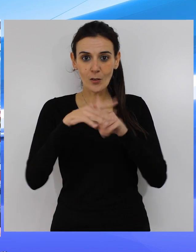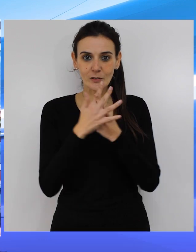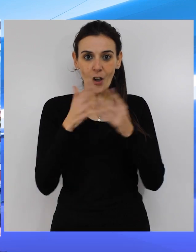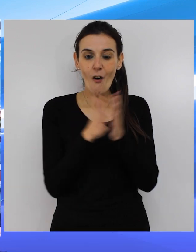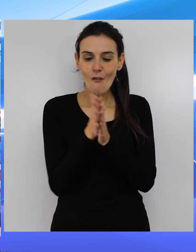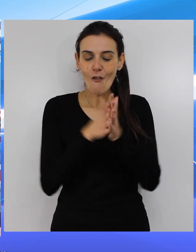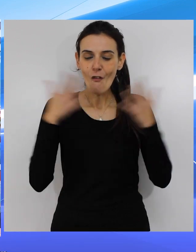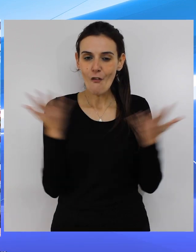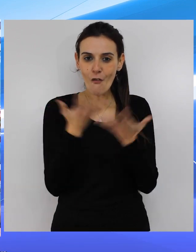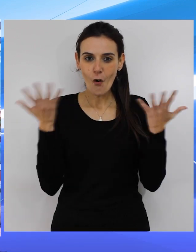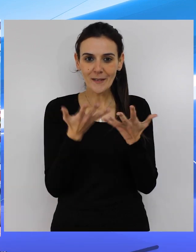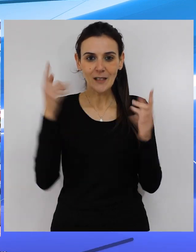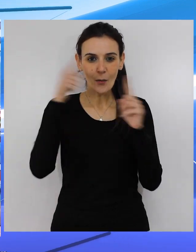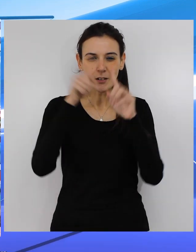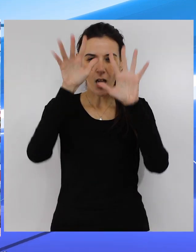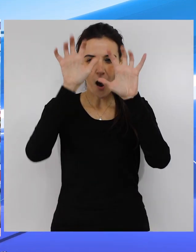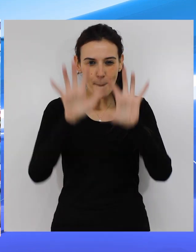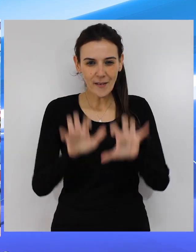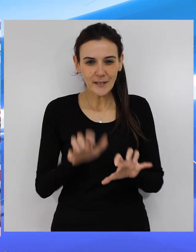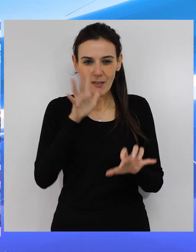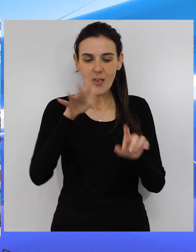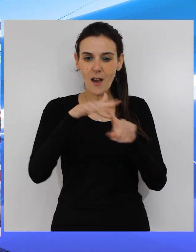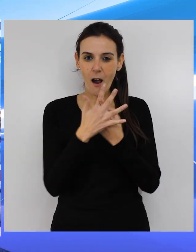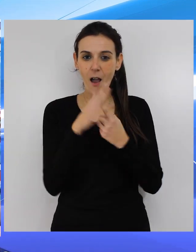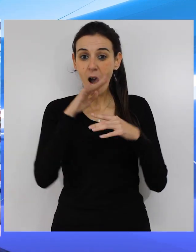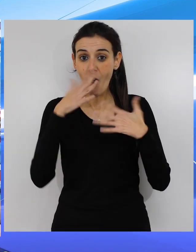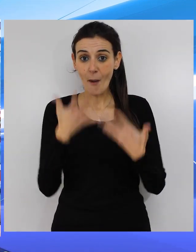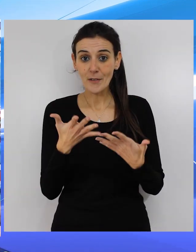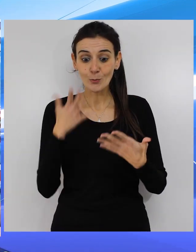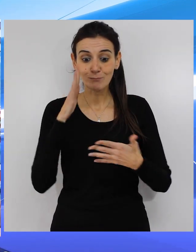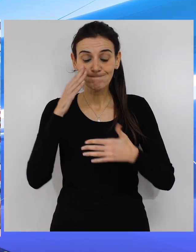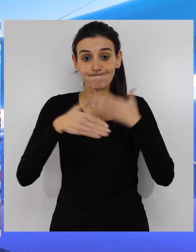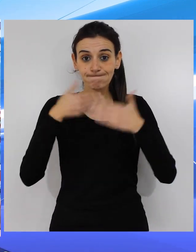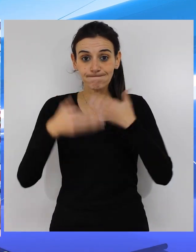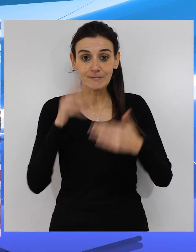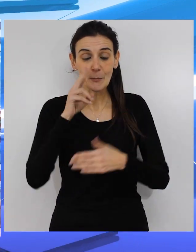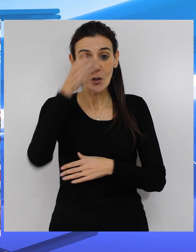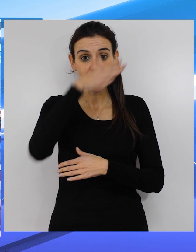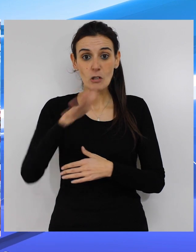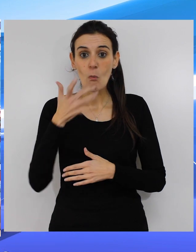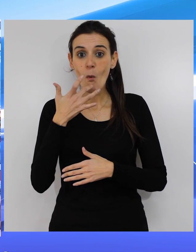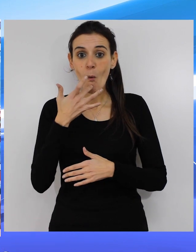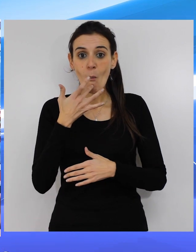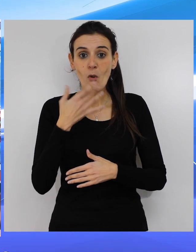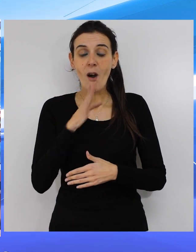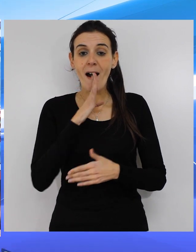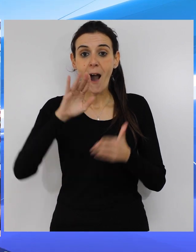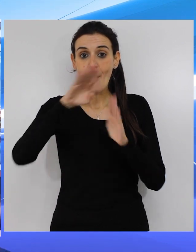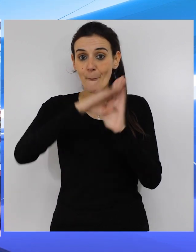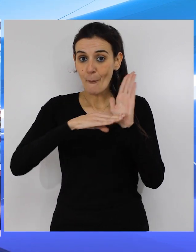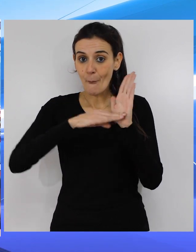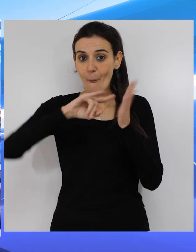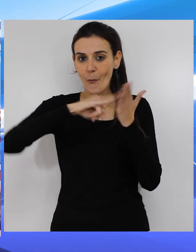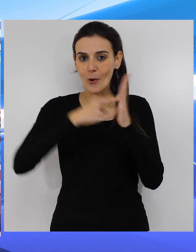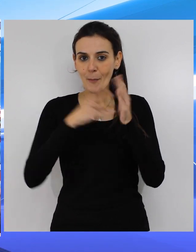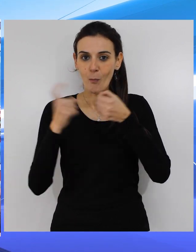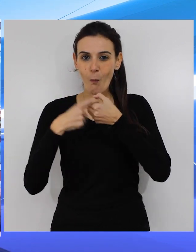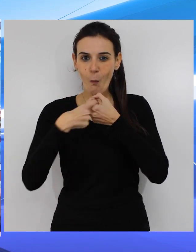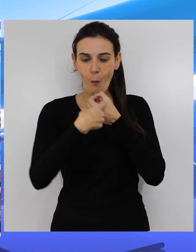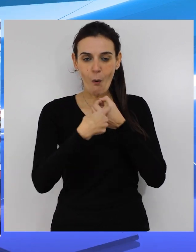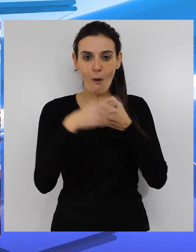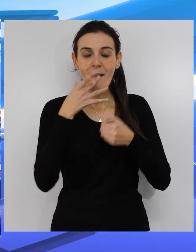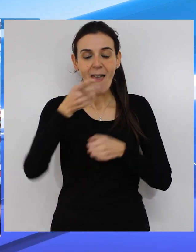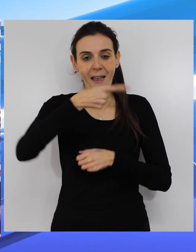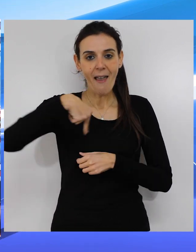fomentar sin duda su aprendizaje. Ya se está viendo cómo niños que participan en este programa tienen muchísimo